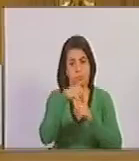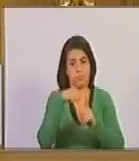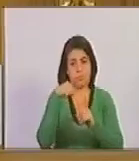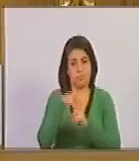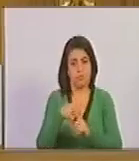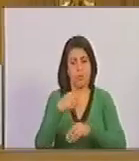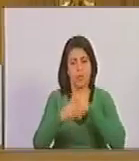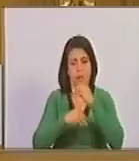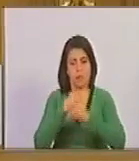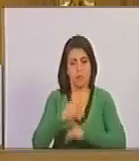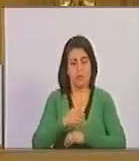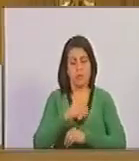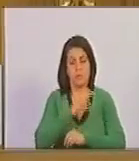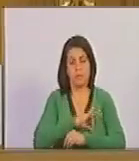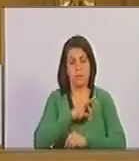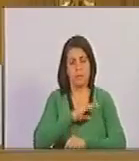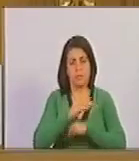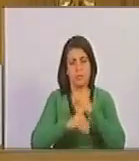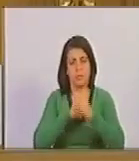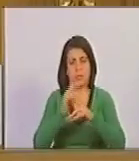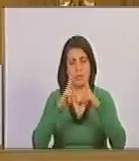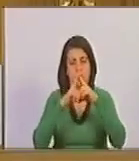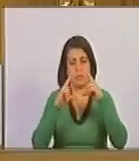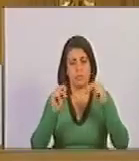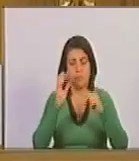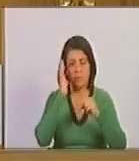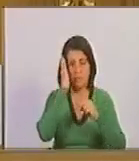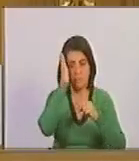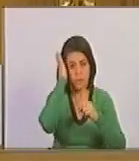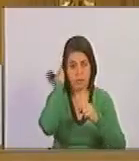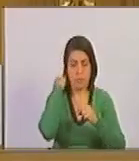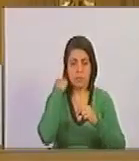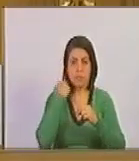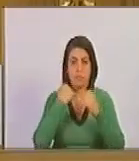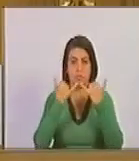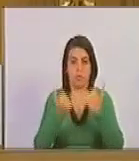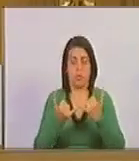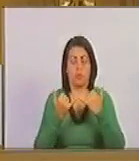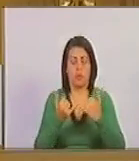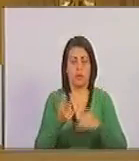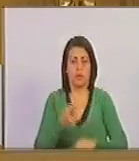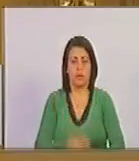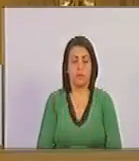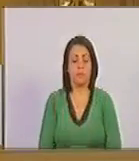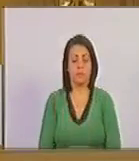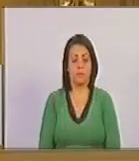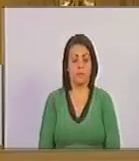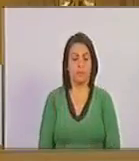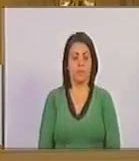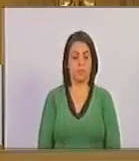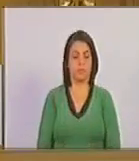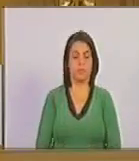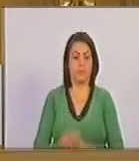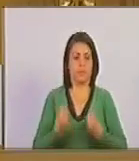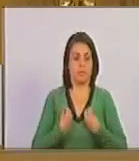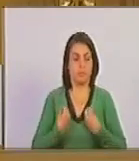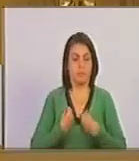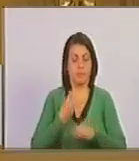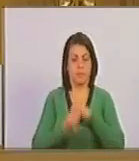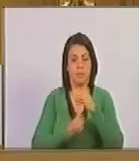reconstruir la sociedad. Nicaragua es, en este momento, está viviendo a las